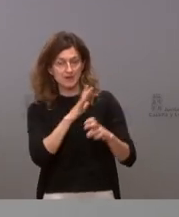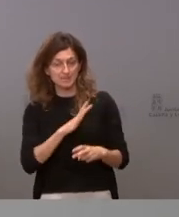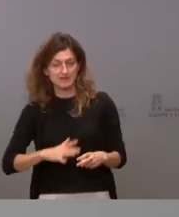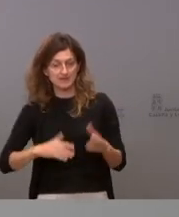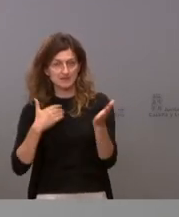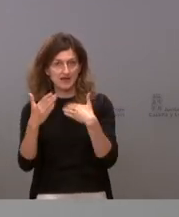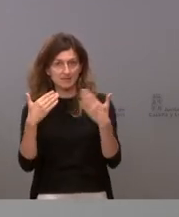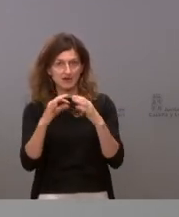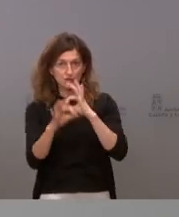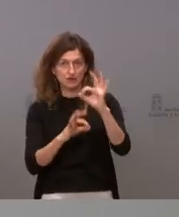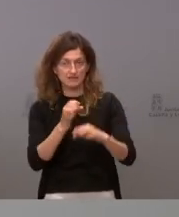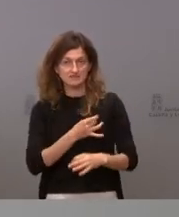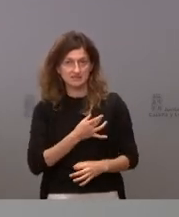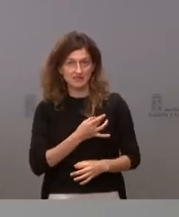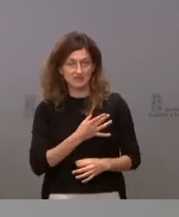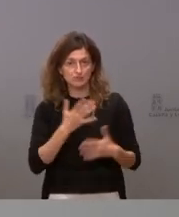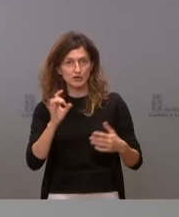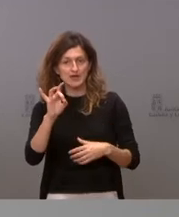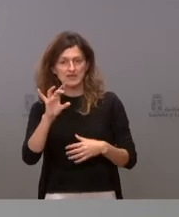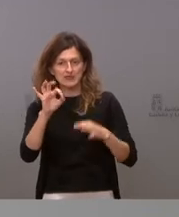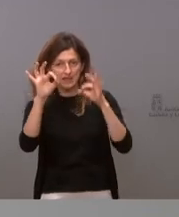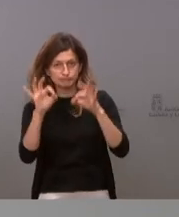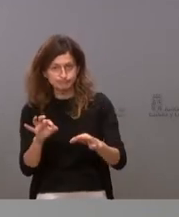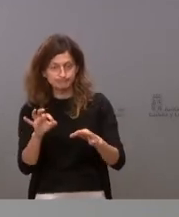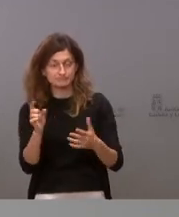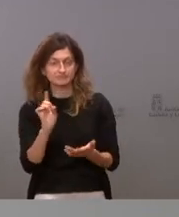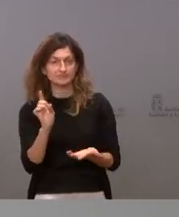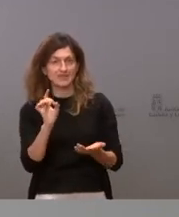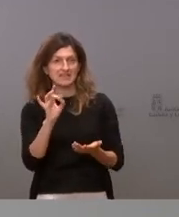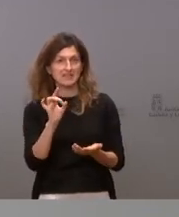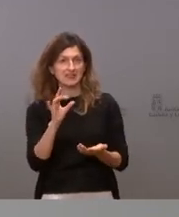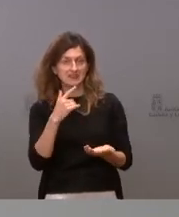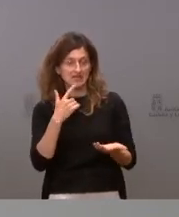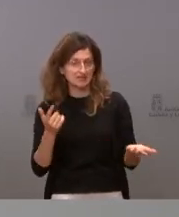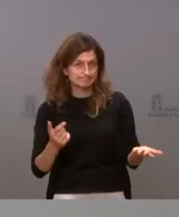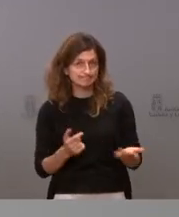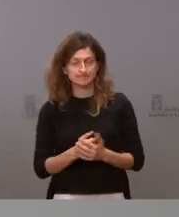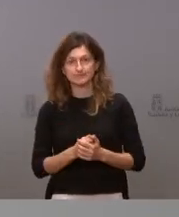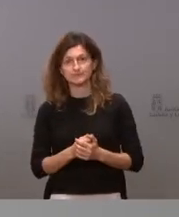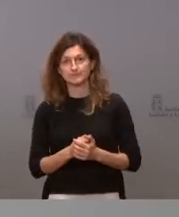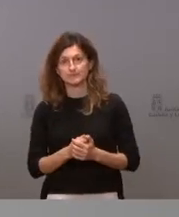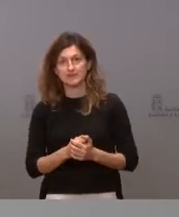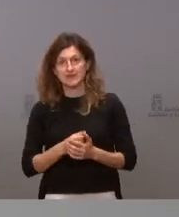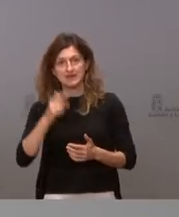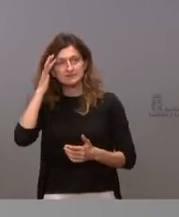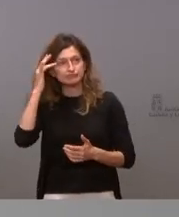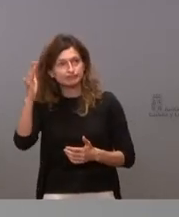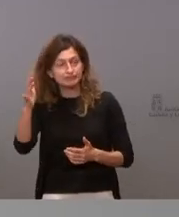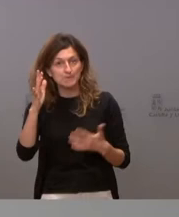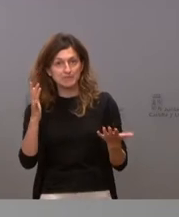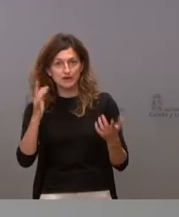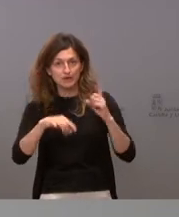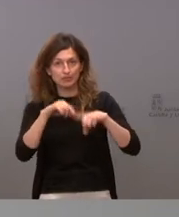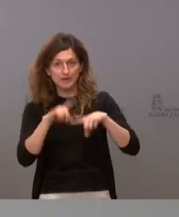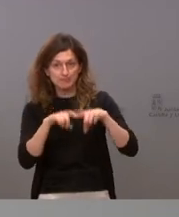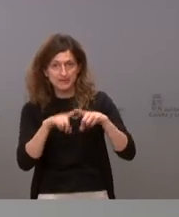las organizaciones sindicales pero no exactamente 15. Evidentemente lo de 15 es algo que está en el imaginario pero es teniendo en